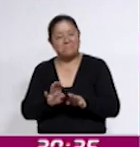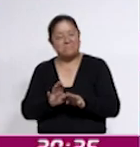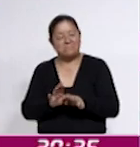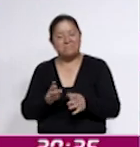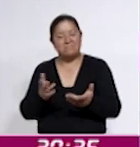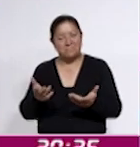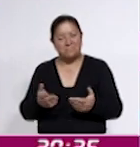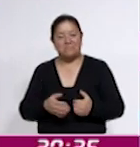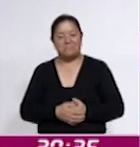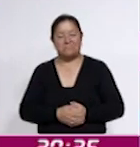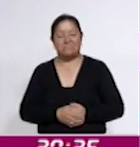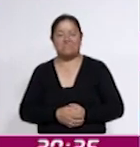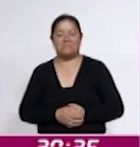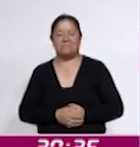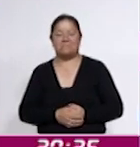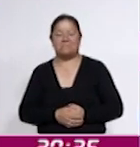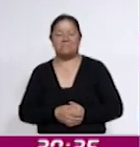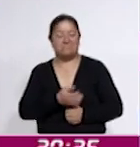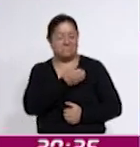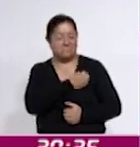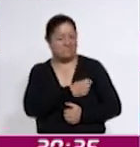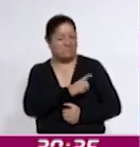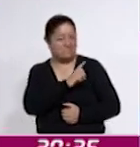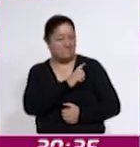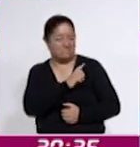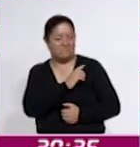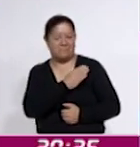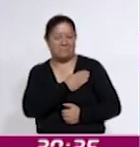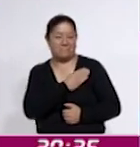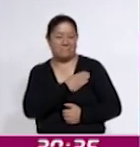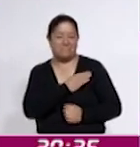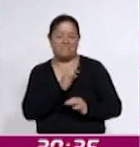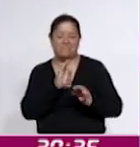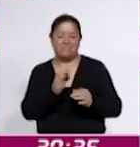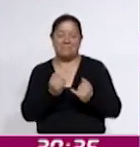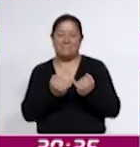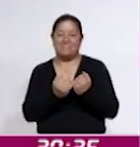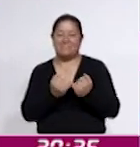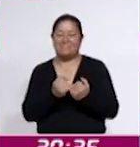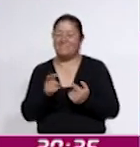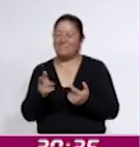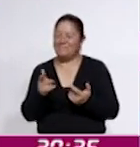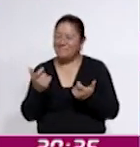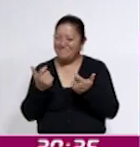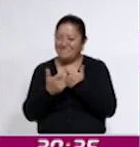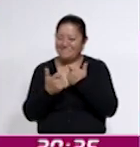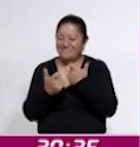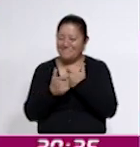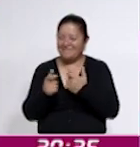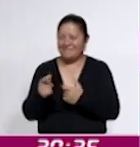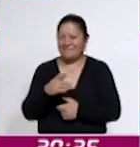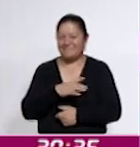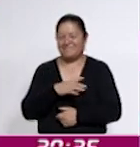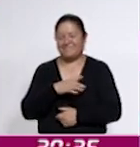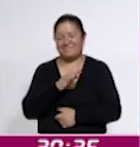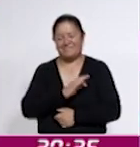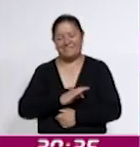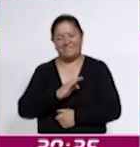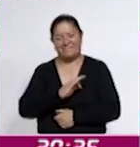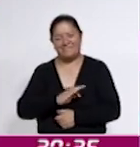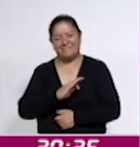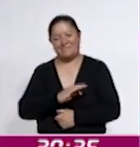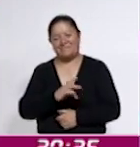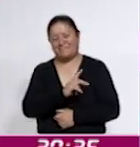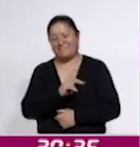tanto la buena salud y el buen humor, este movimiento que siempre le hace falta al cuerpo. Felicidades a todos